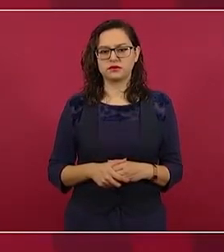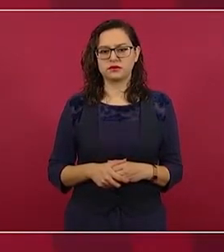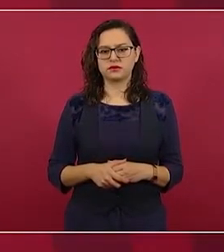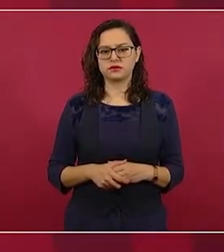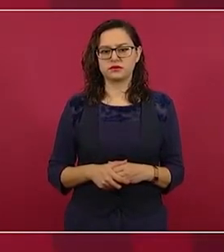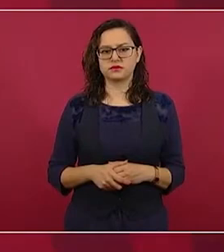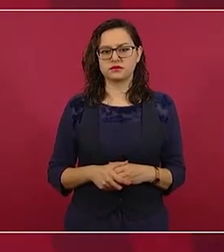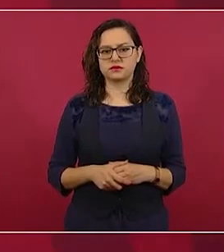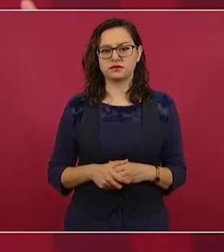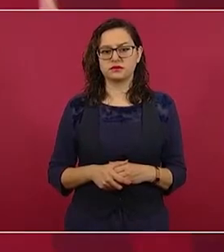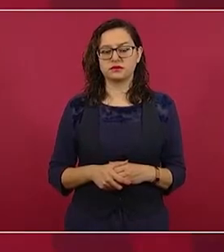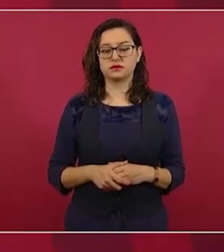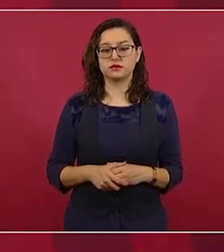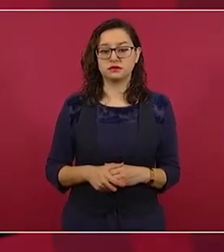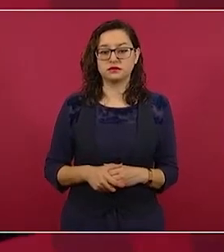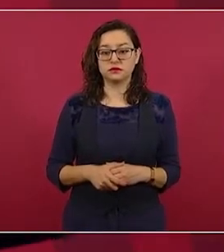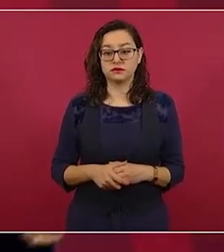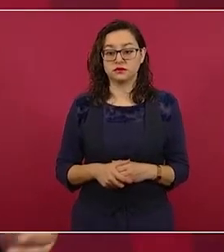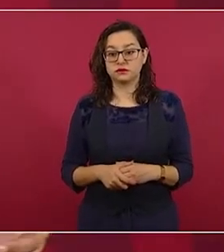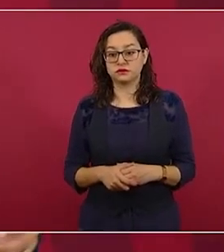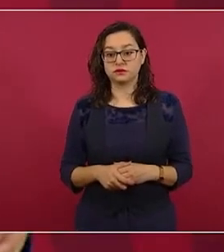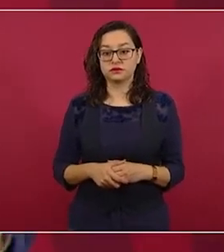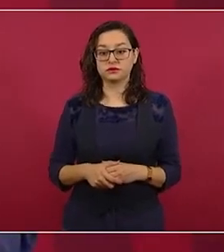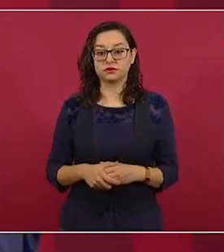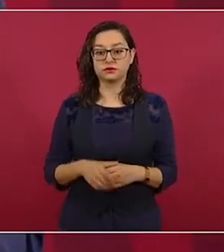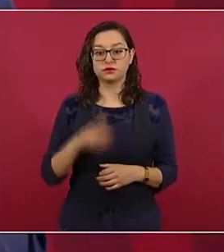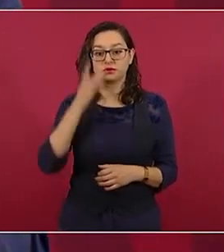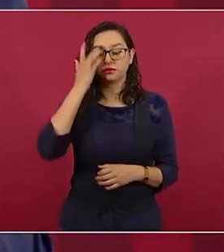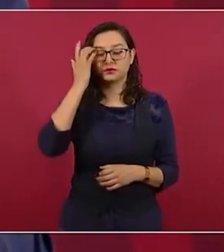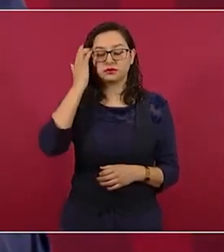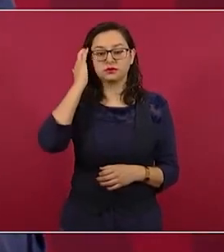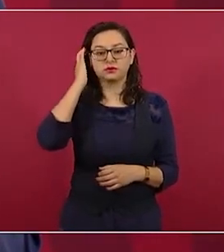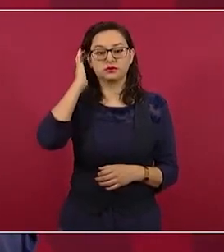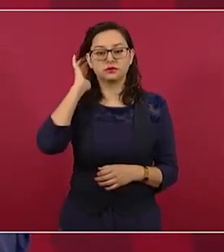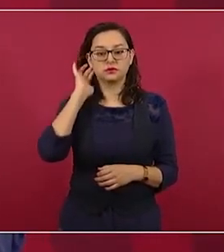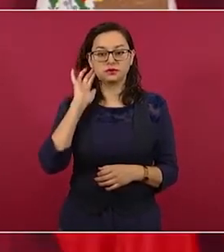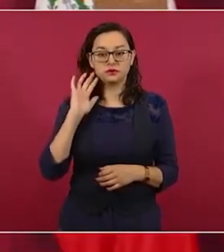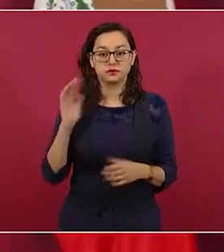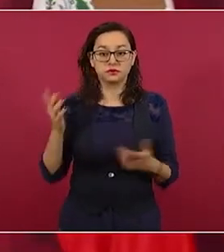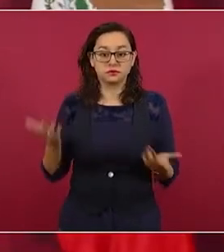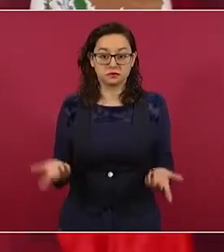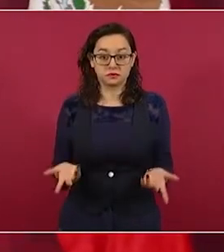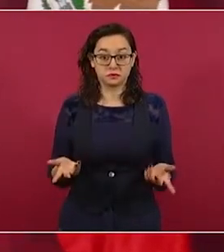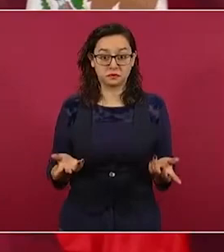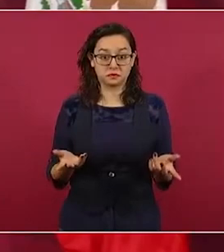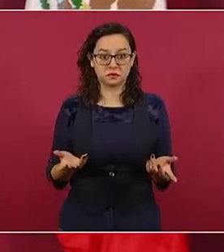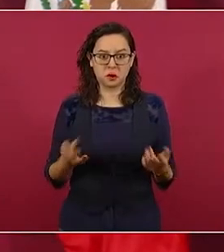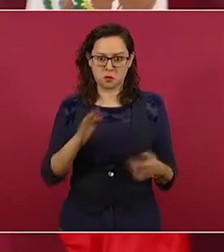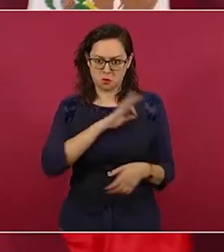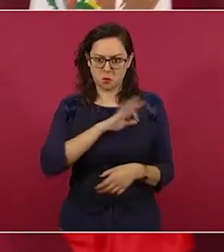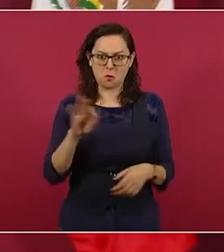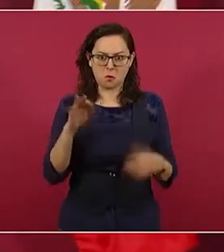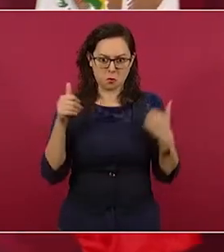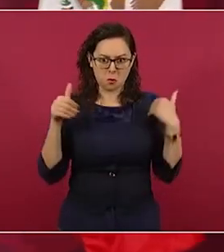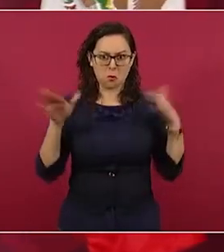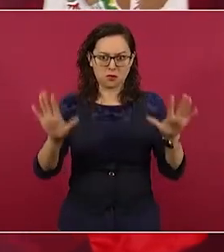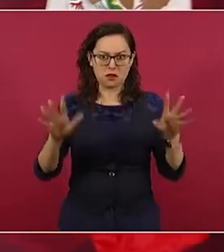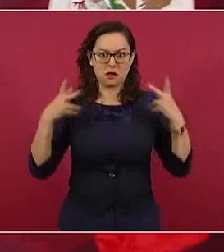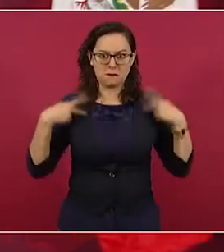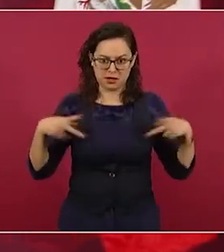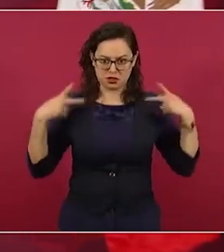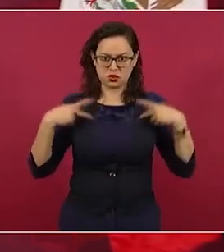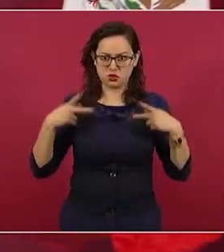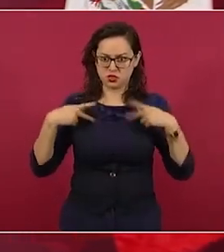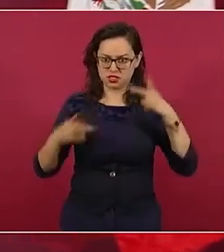si vemos, si se hace una encuesta, yo creo que como el